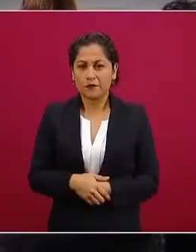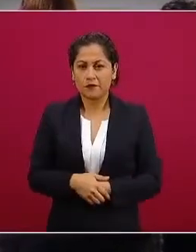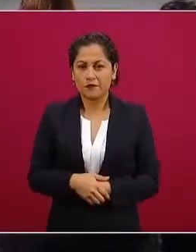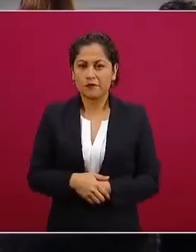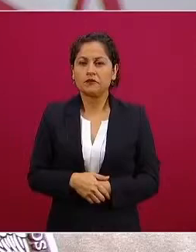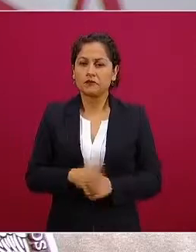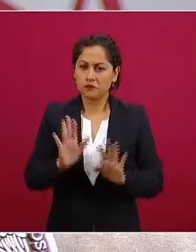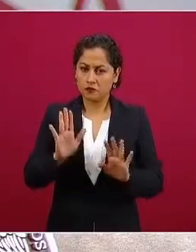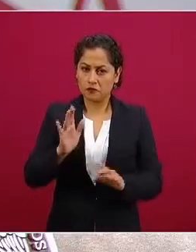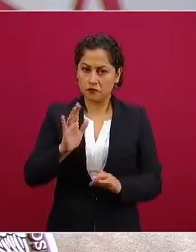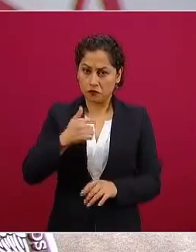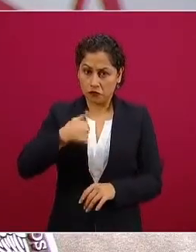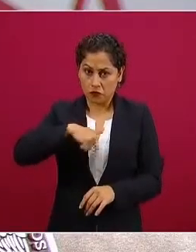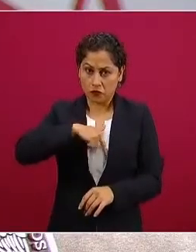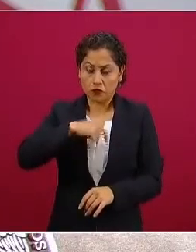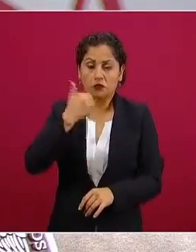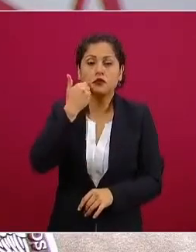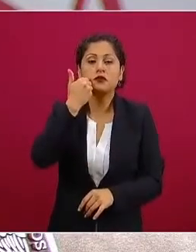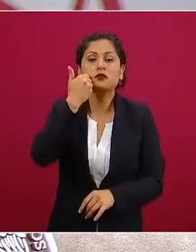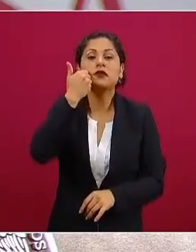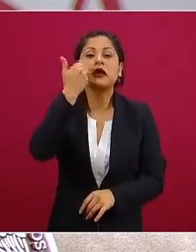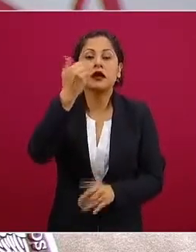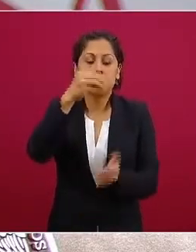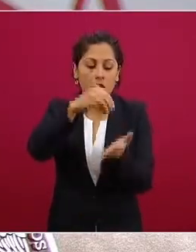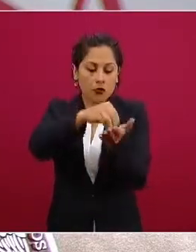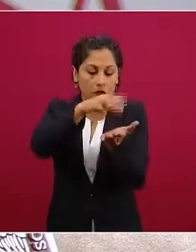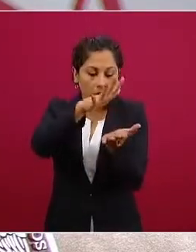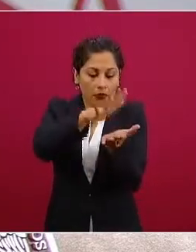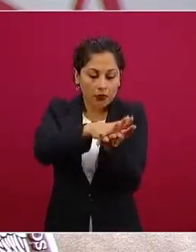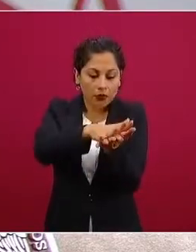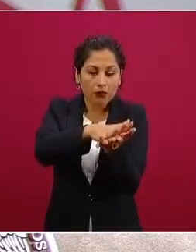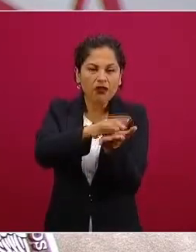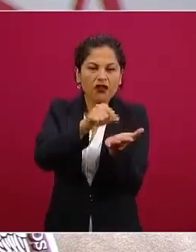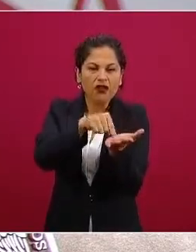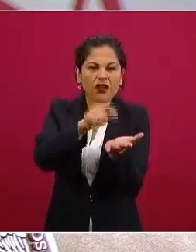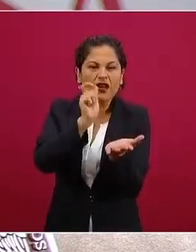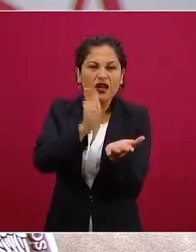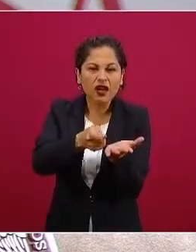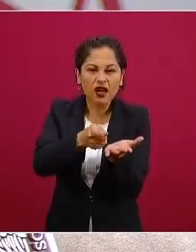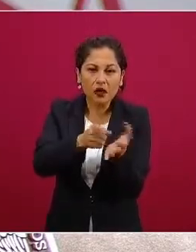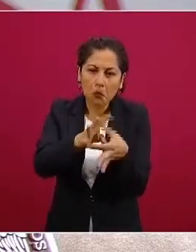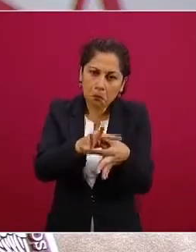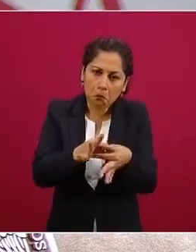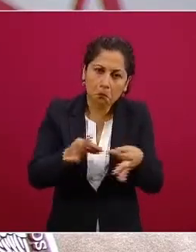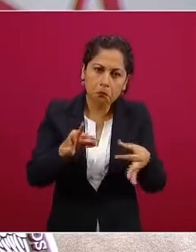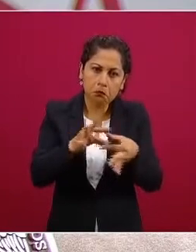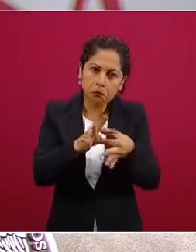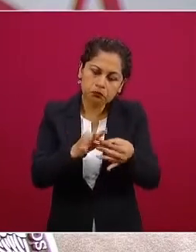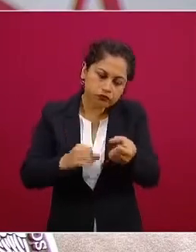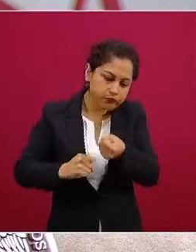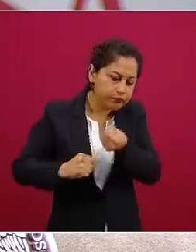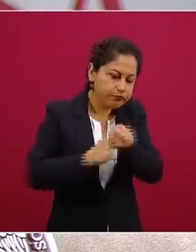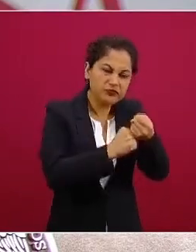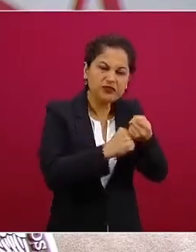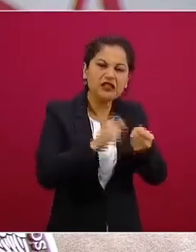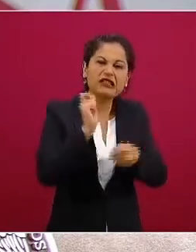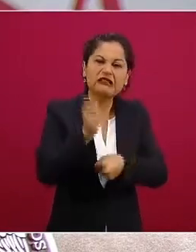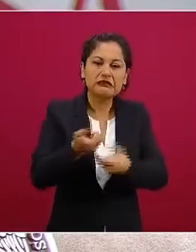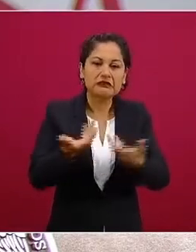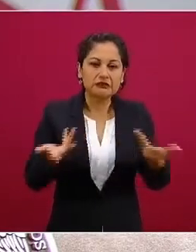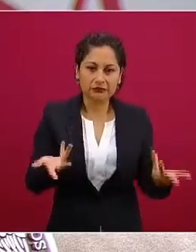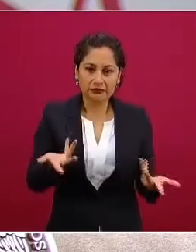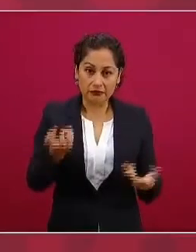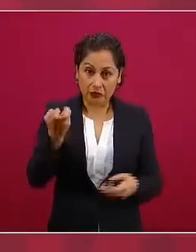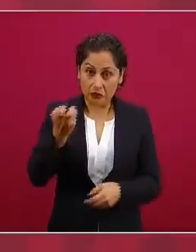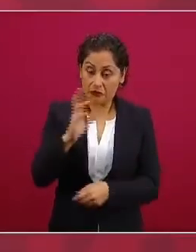porque eso es mucho mejor en la réplica